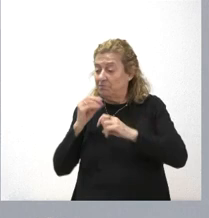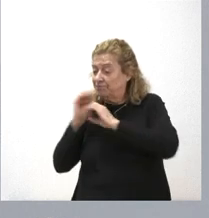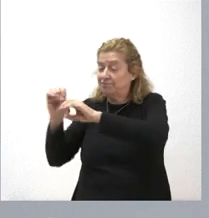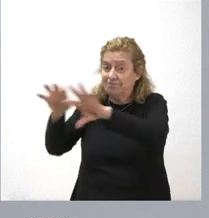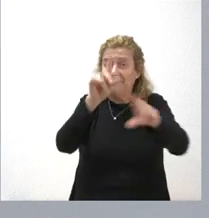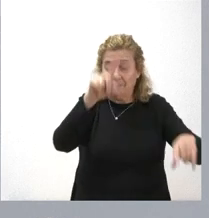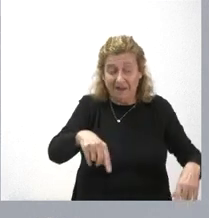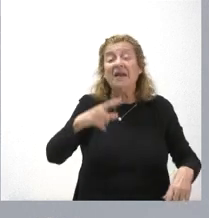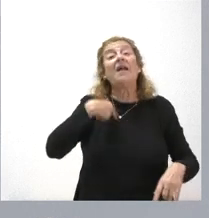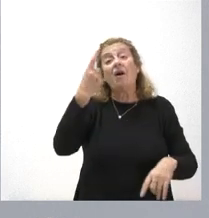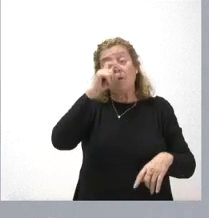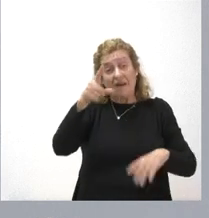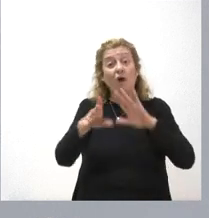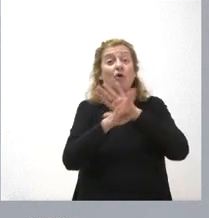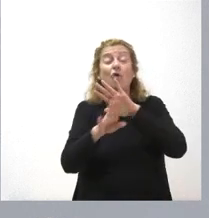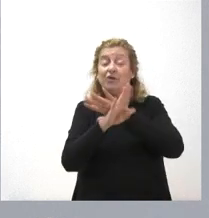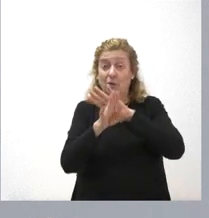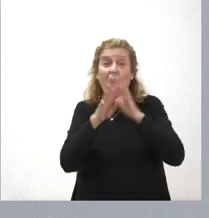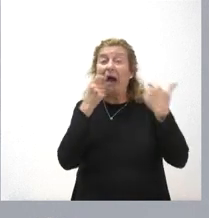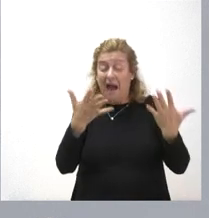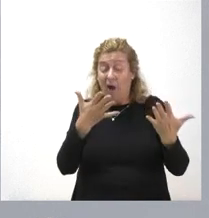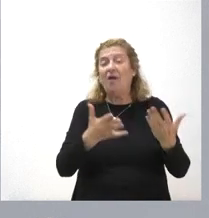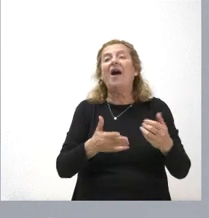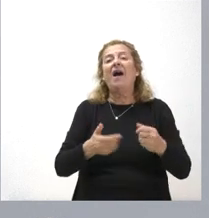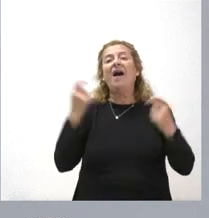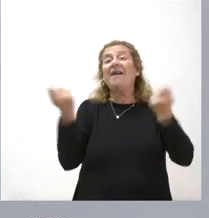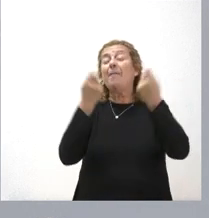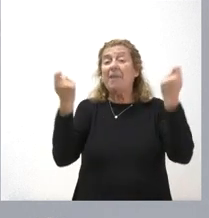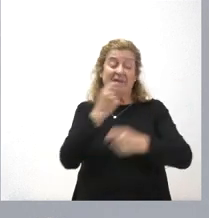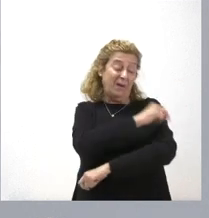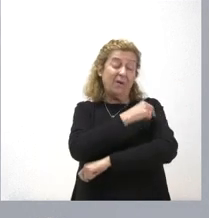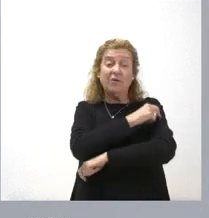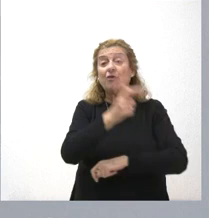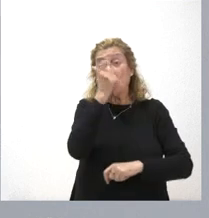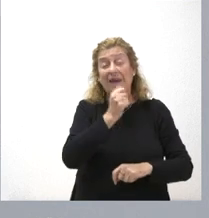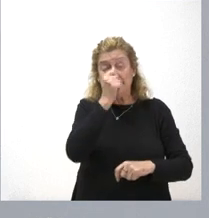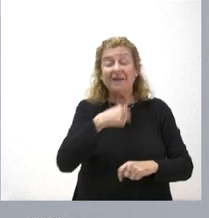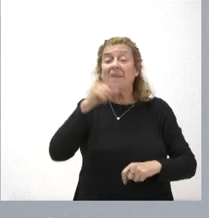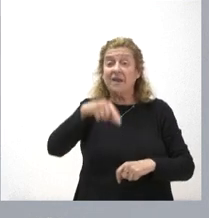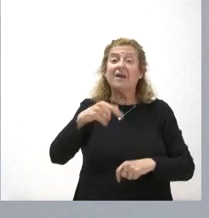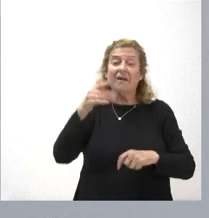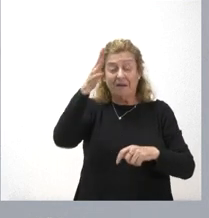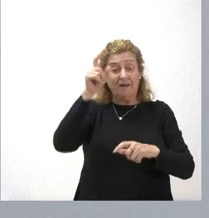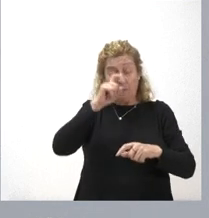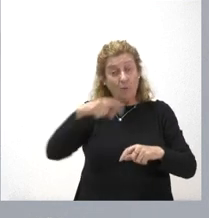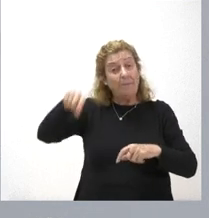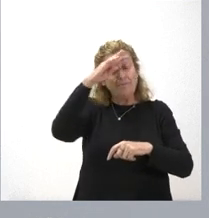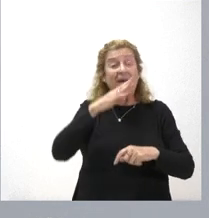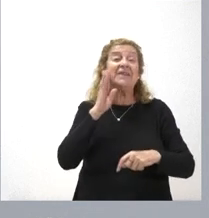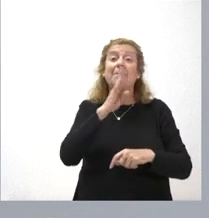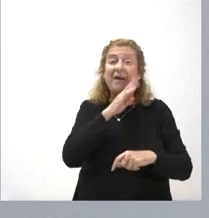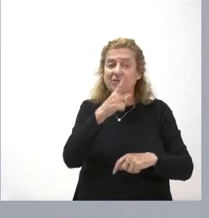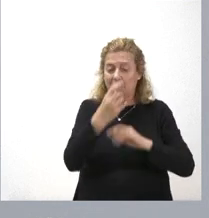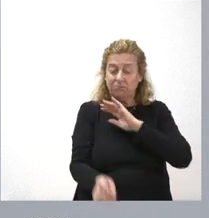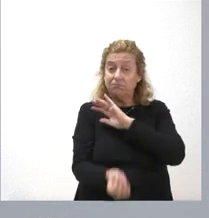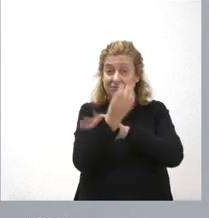vigor la campaña de vacunación de la gripe y muy especialmente recordamos a padres y madres que es una novedad